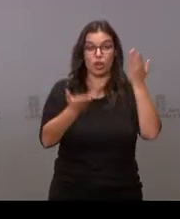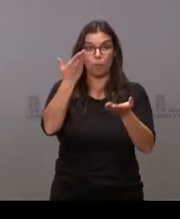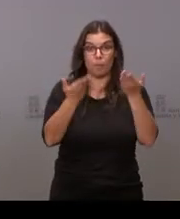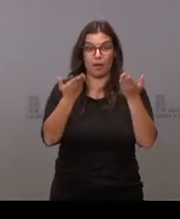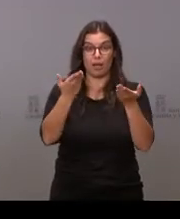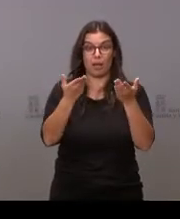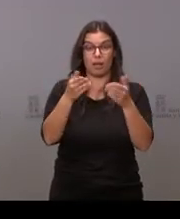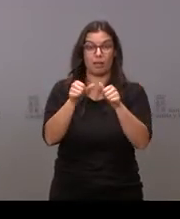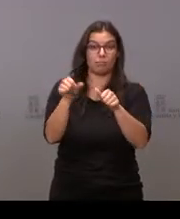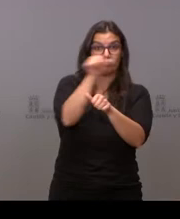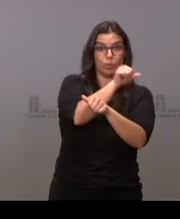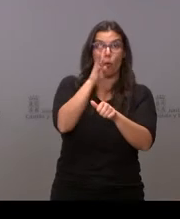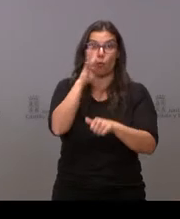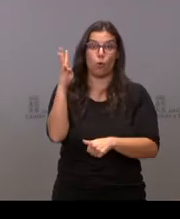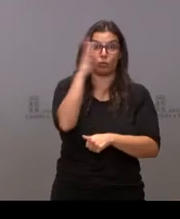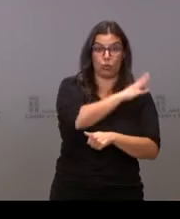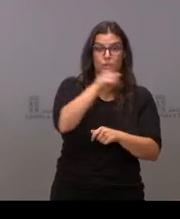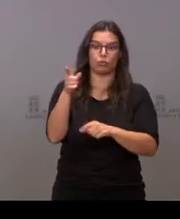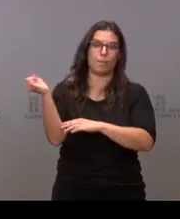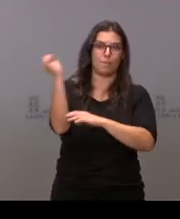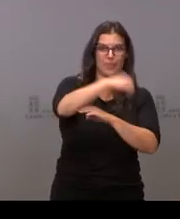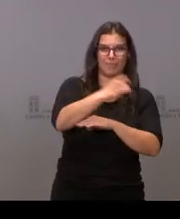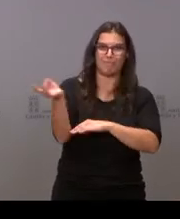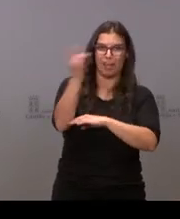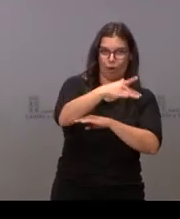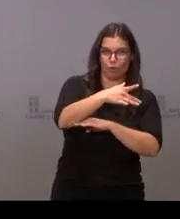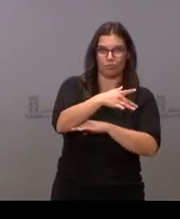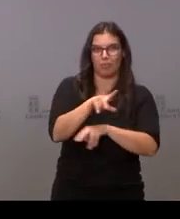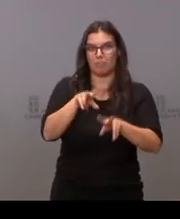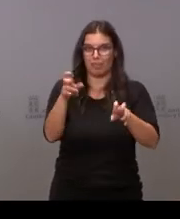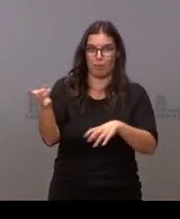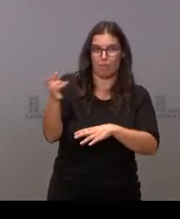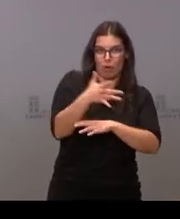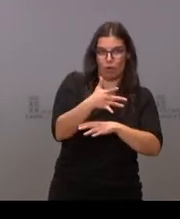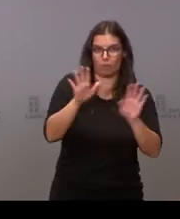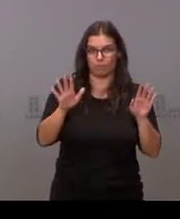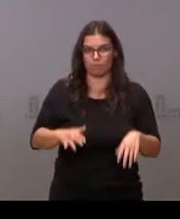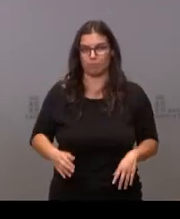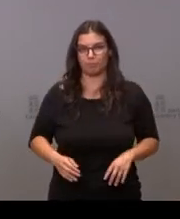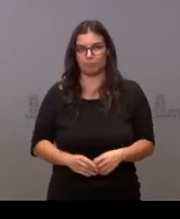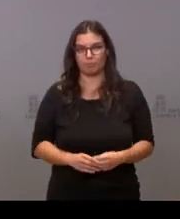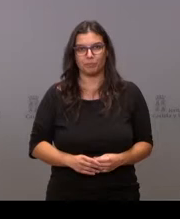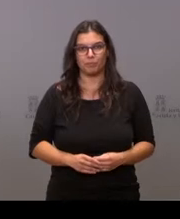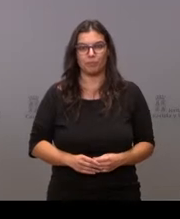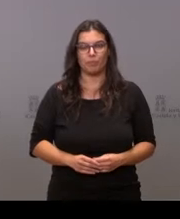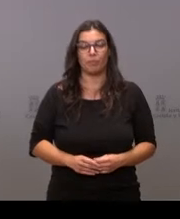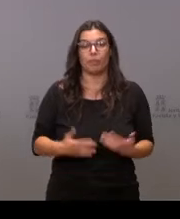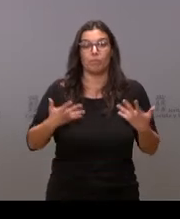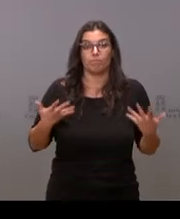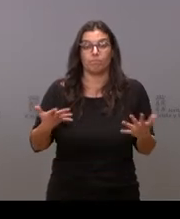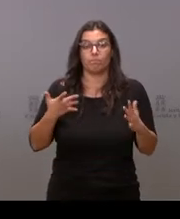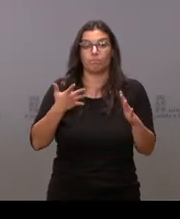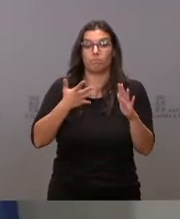cuatro años y se está comportando en principio mejor que la de los últimos cuatro años. Por tanto, hay